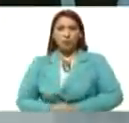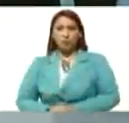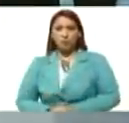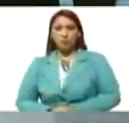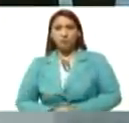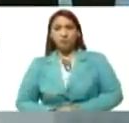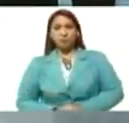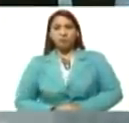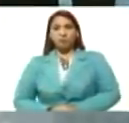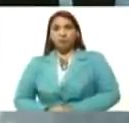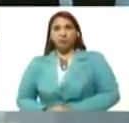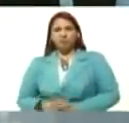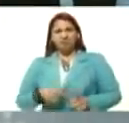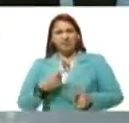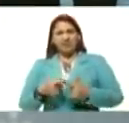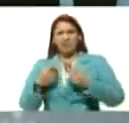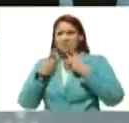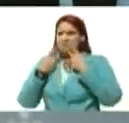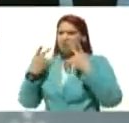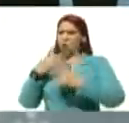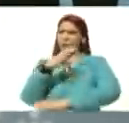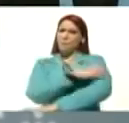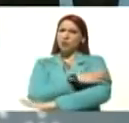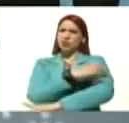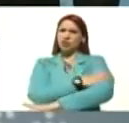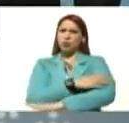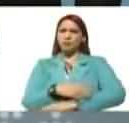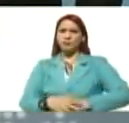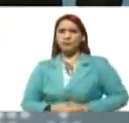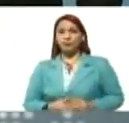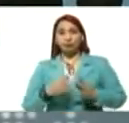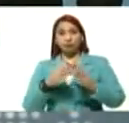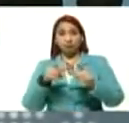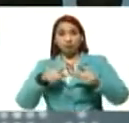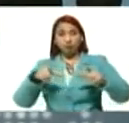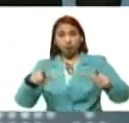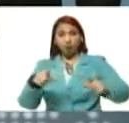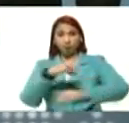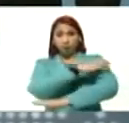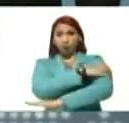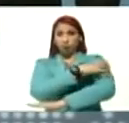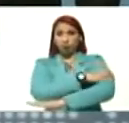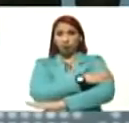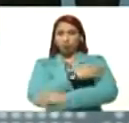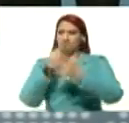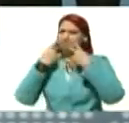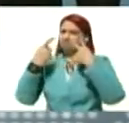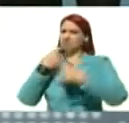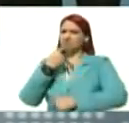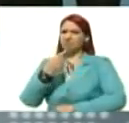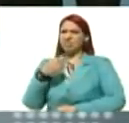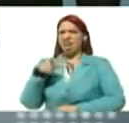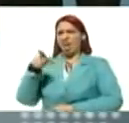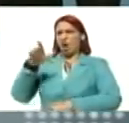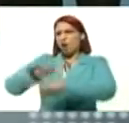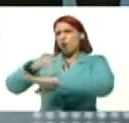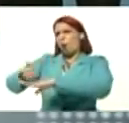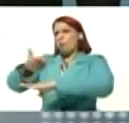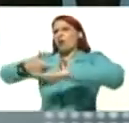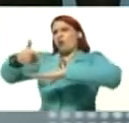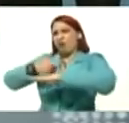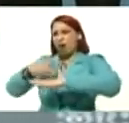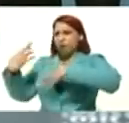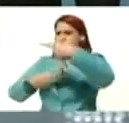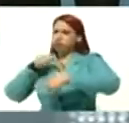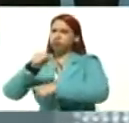y entonces, salen ellos, la derecha, en todas sus partes, todas las partes, de la derecha, sale a decir, es el gobierno, es la revolución,